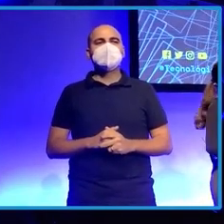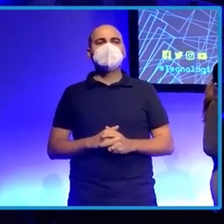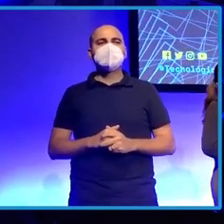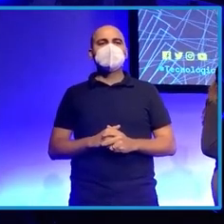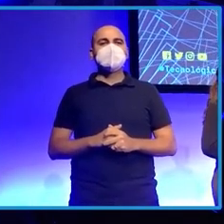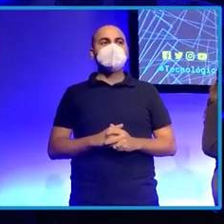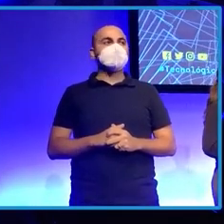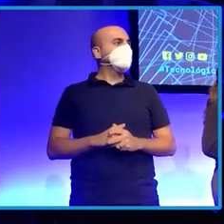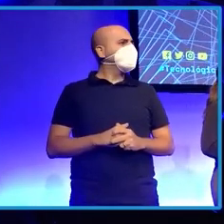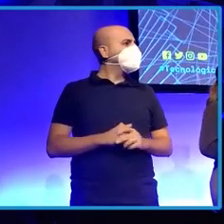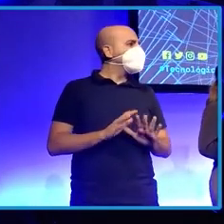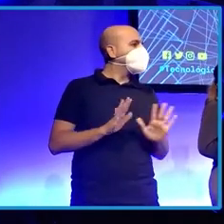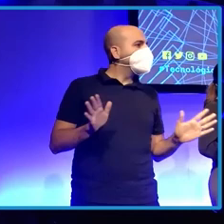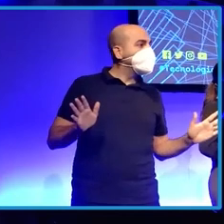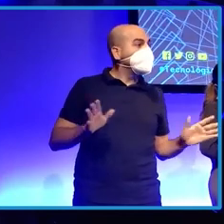¿Nadie?